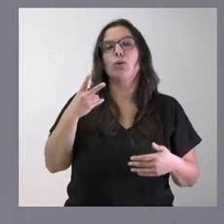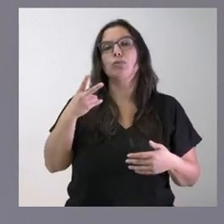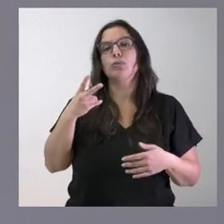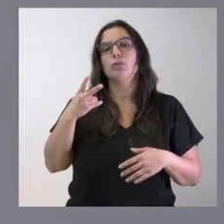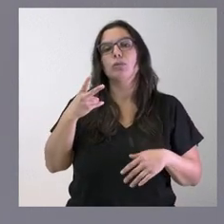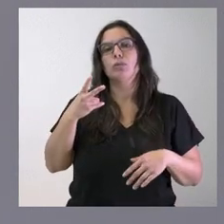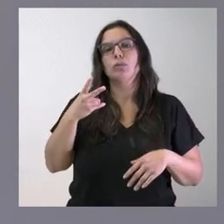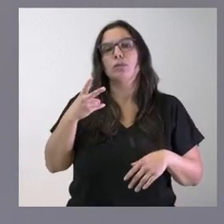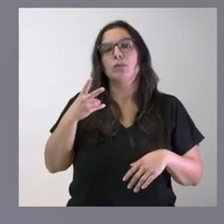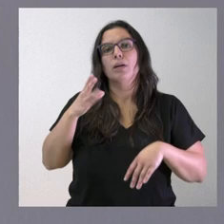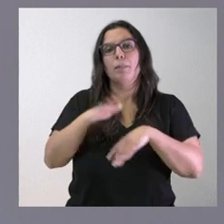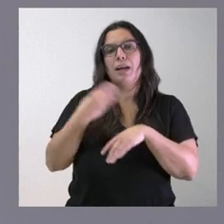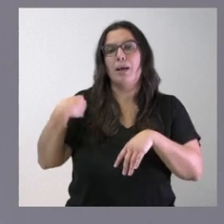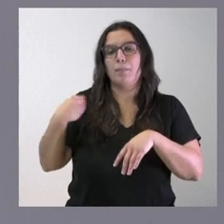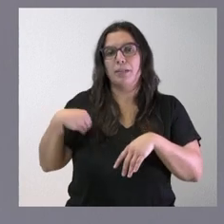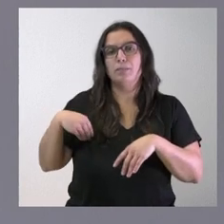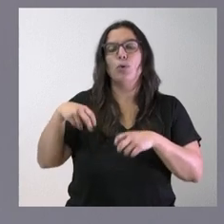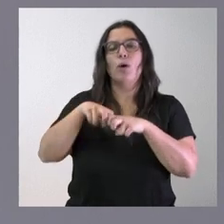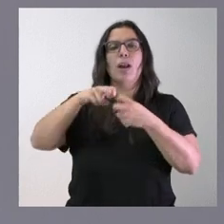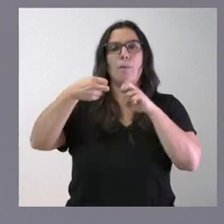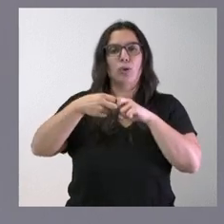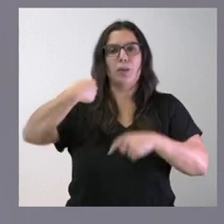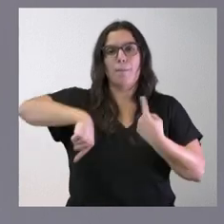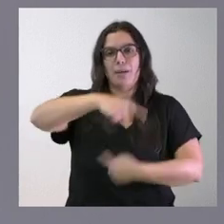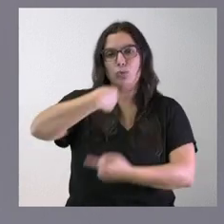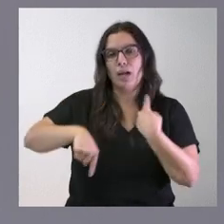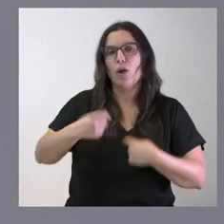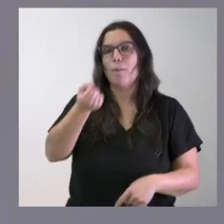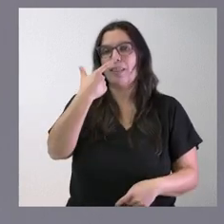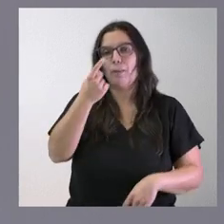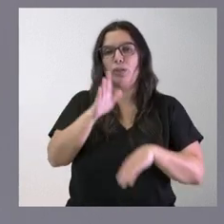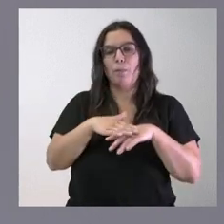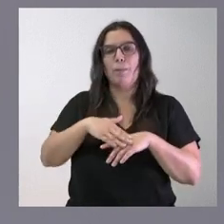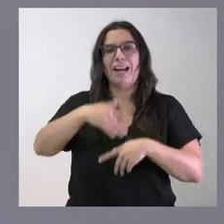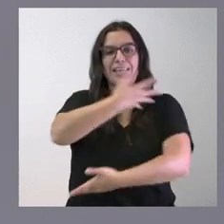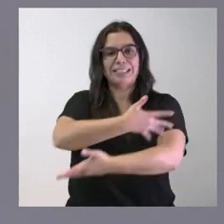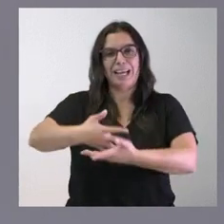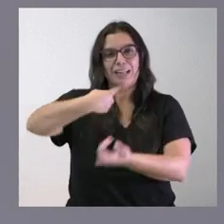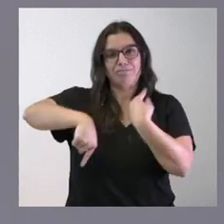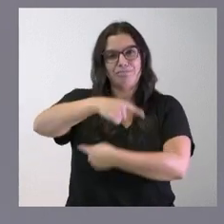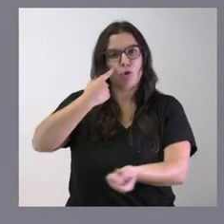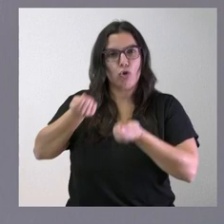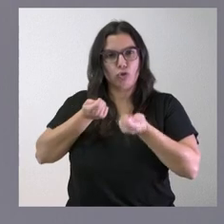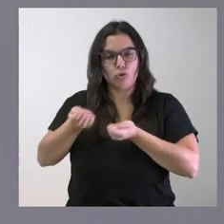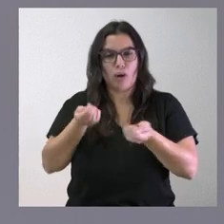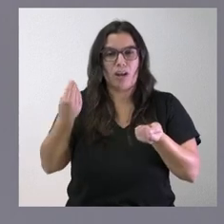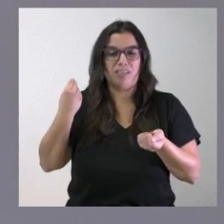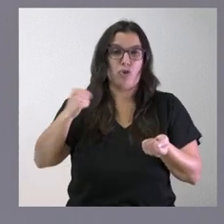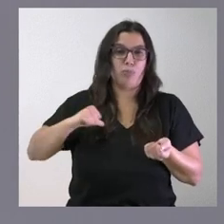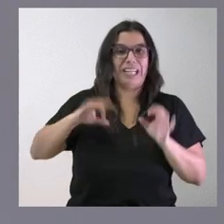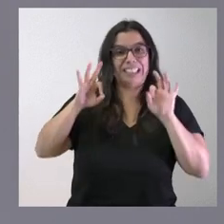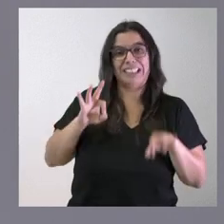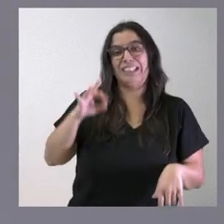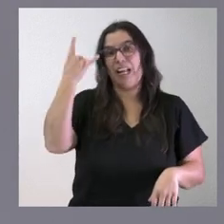endoprótesis vasculares y medicamentos de control de coagulación en los hospitales de Salamanca y Valladolid, con la descripción que ustedes tienen.